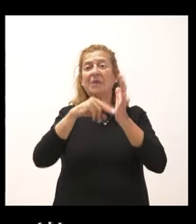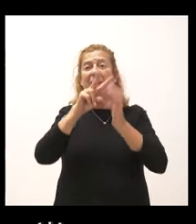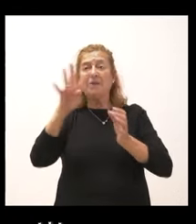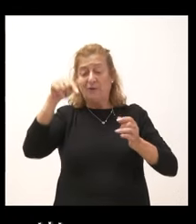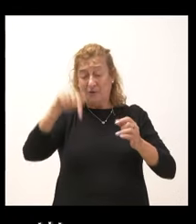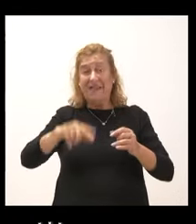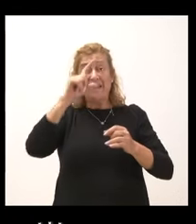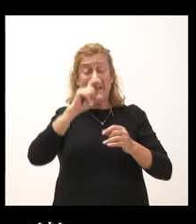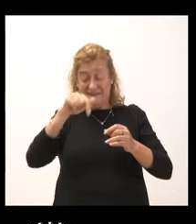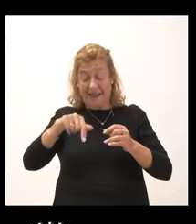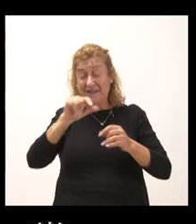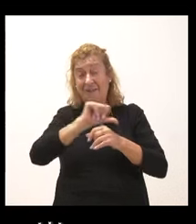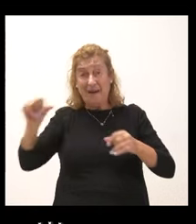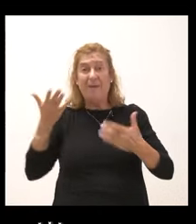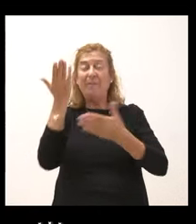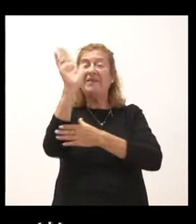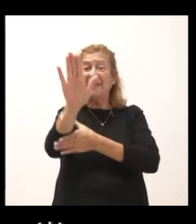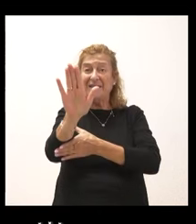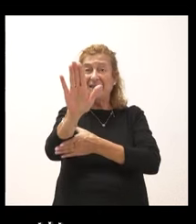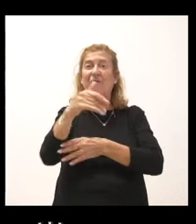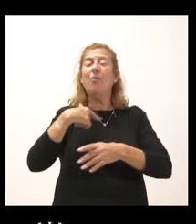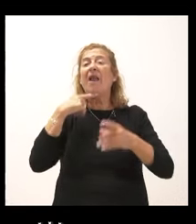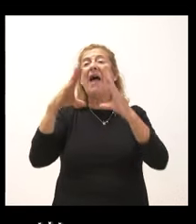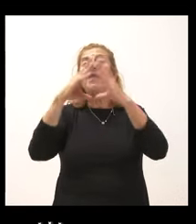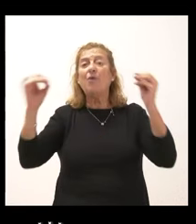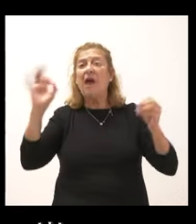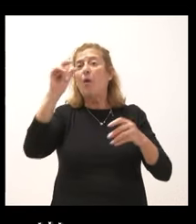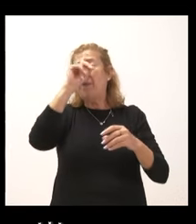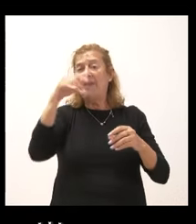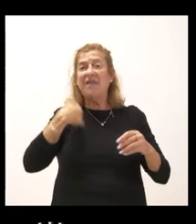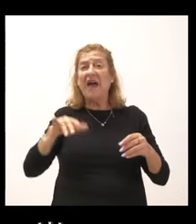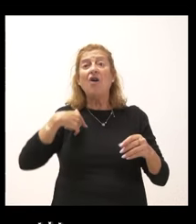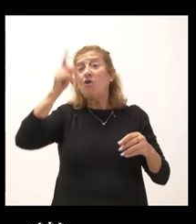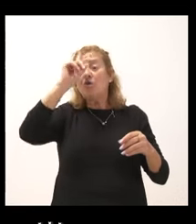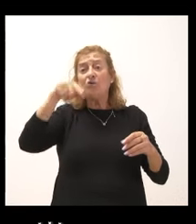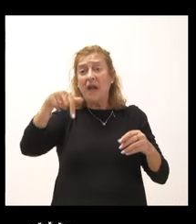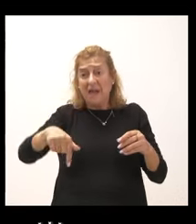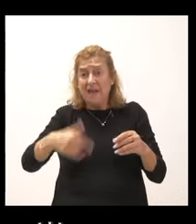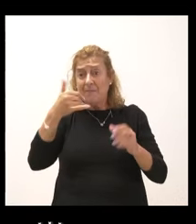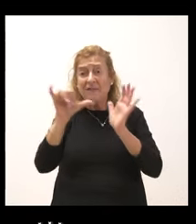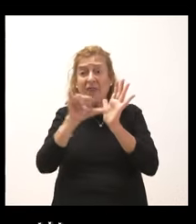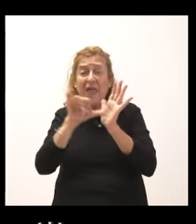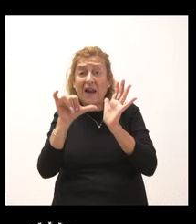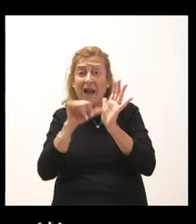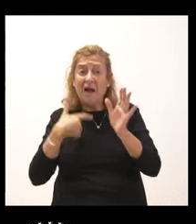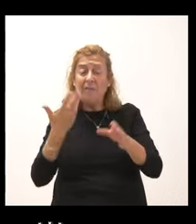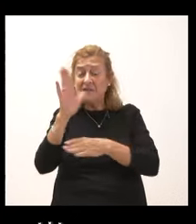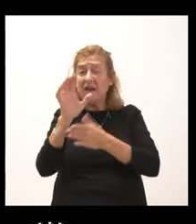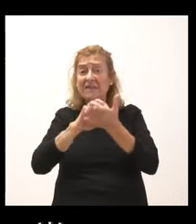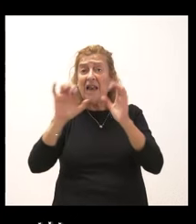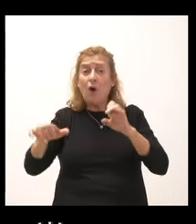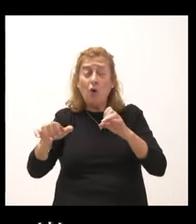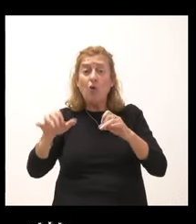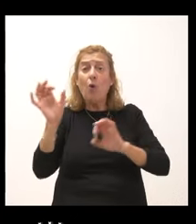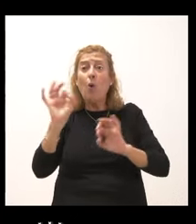presupuestos otras comunidades, como Andalucía o Madrid. No sé si está más cerca la presentación del presupuesto de Castilla y León